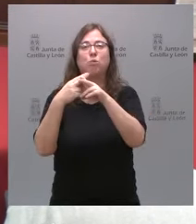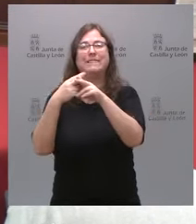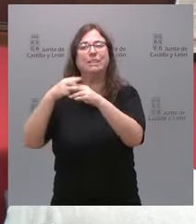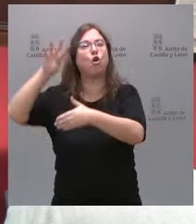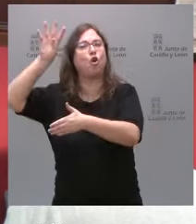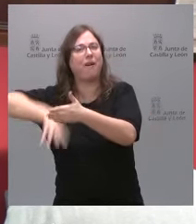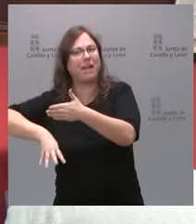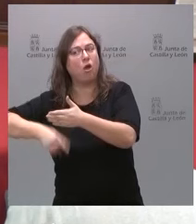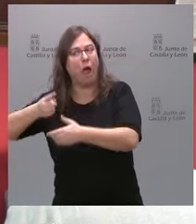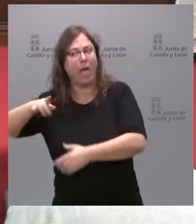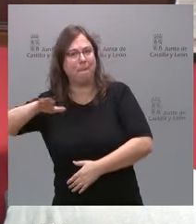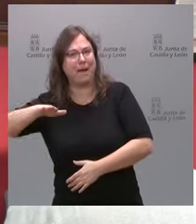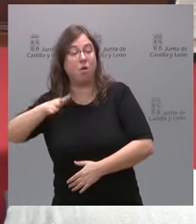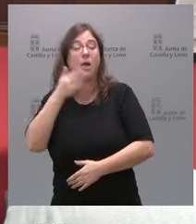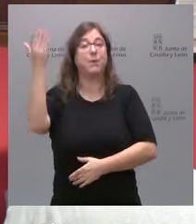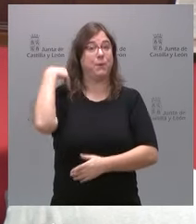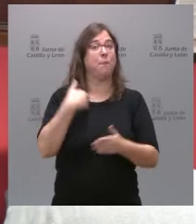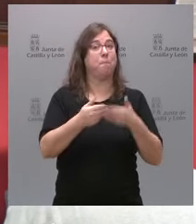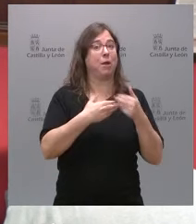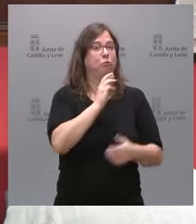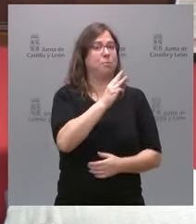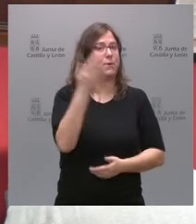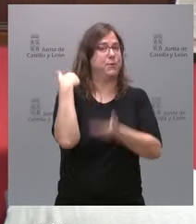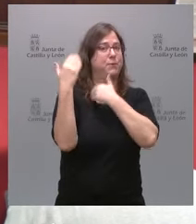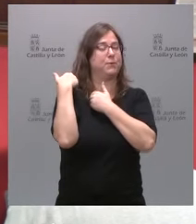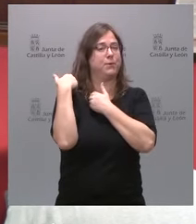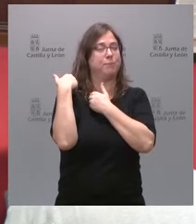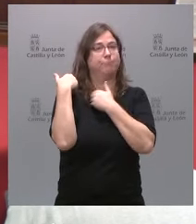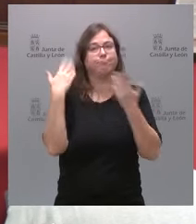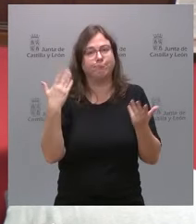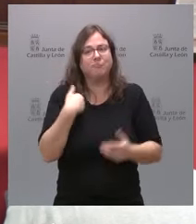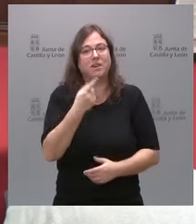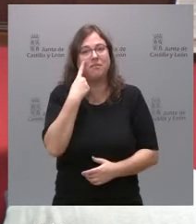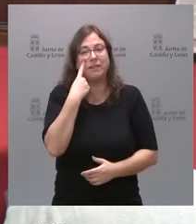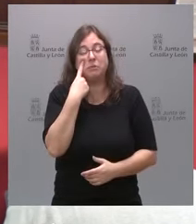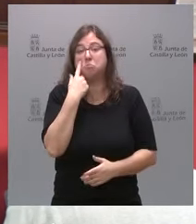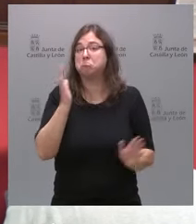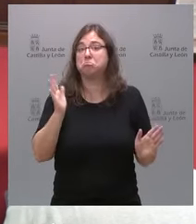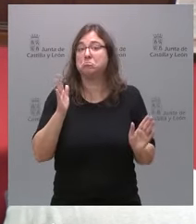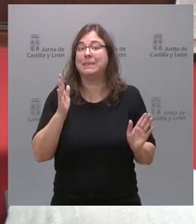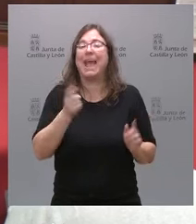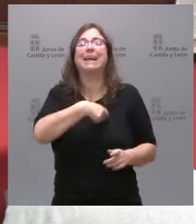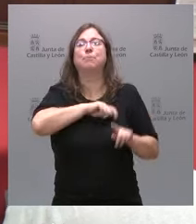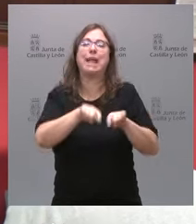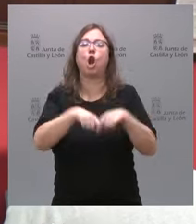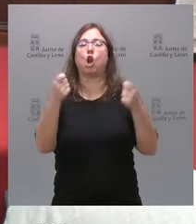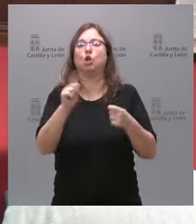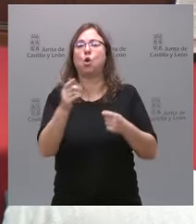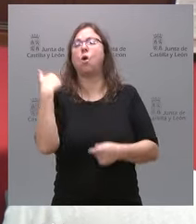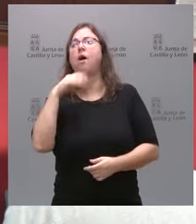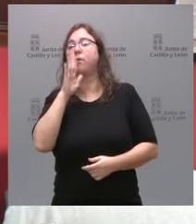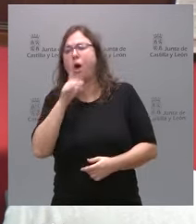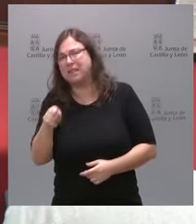malos y los que ha realizado el Partido Popular, bueno, como hemos podido ver, no se ha roto España con ellos. Muchas gracias.